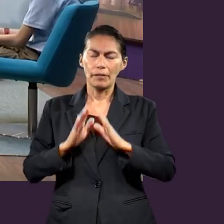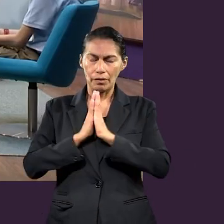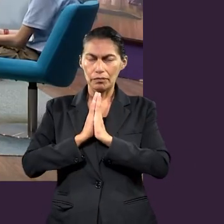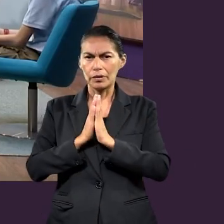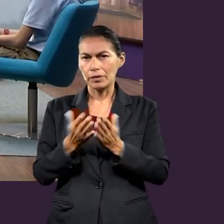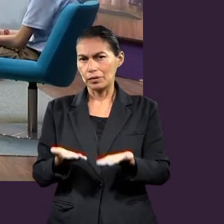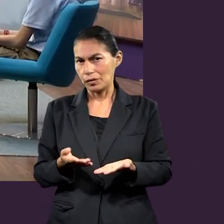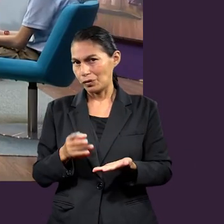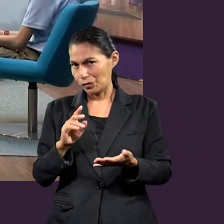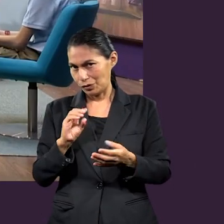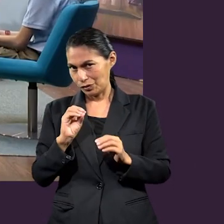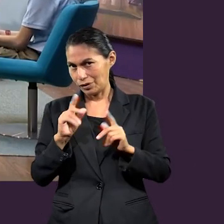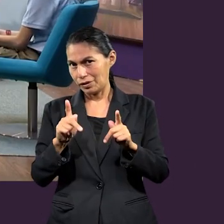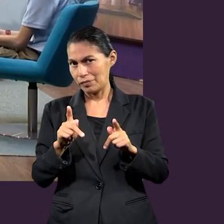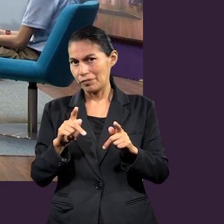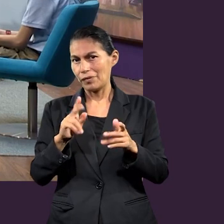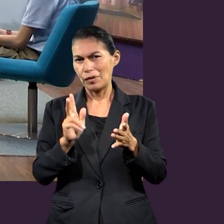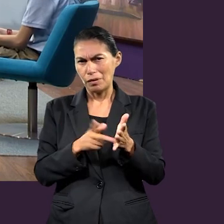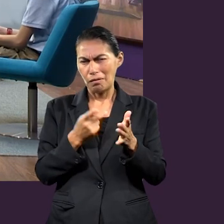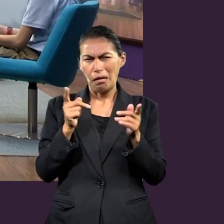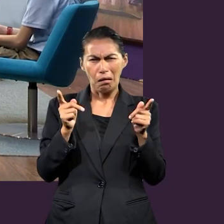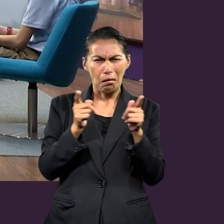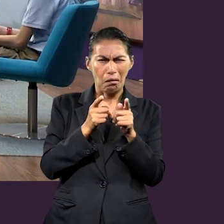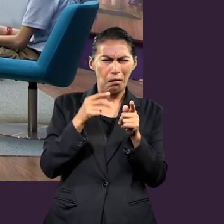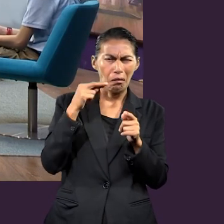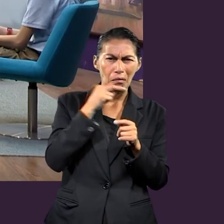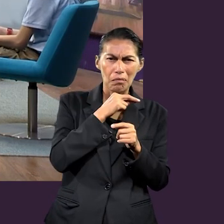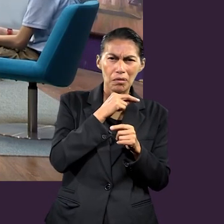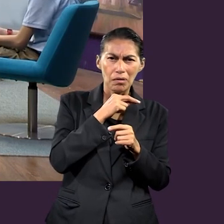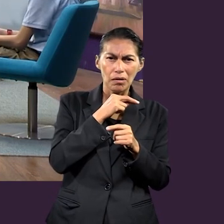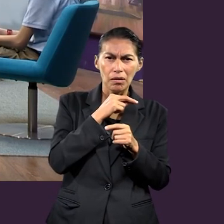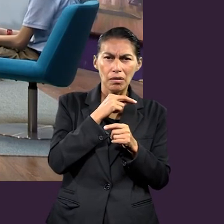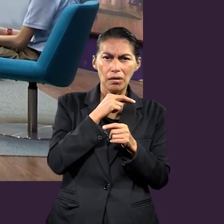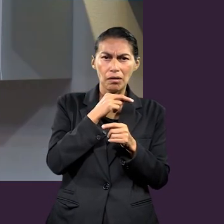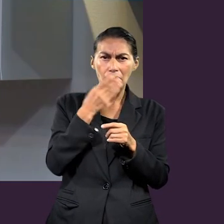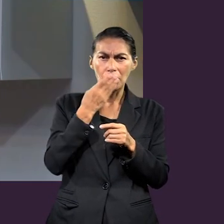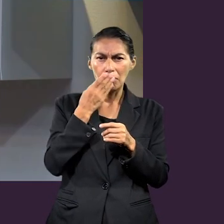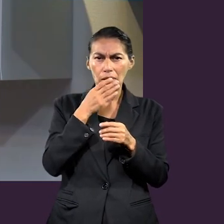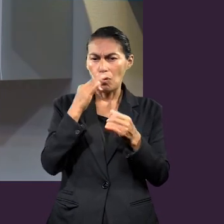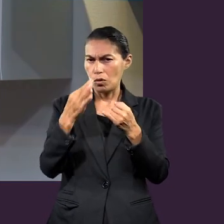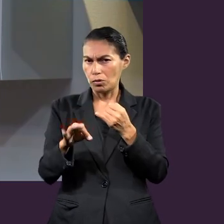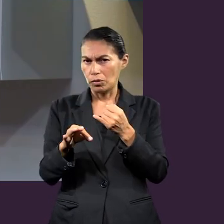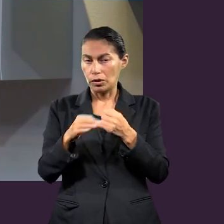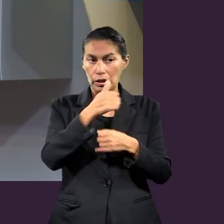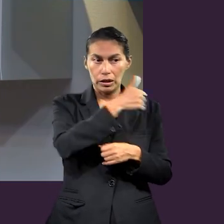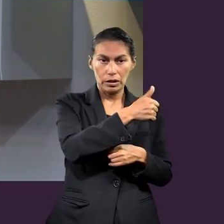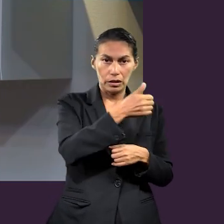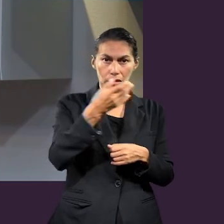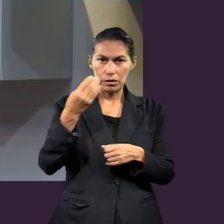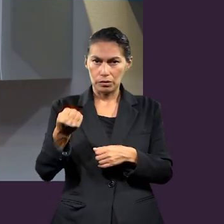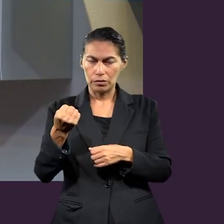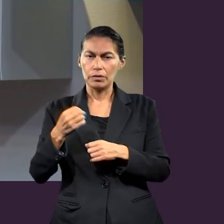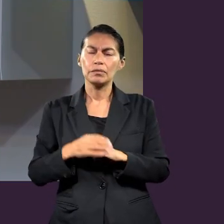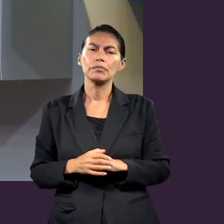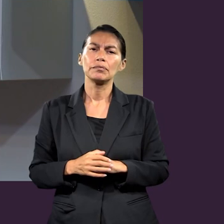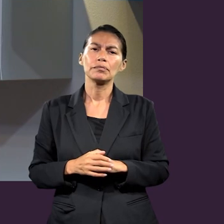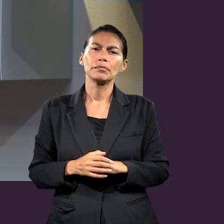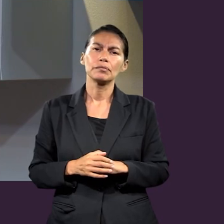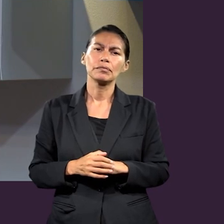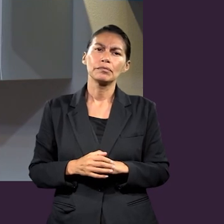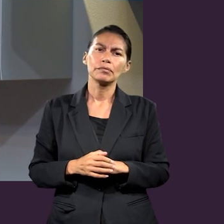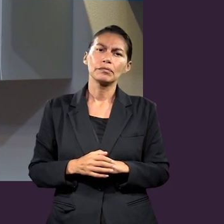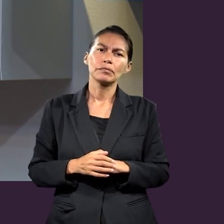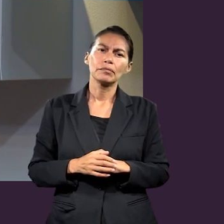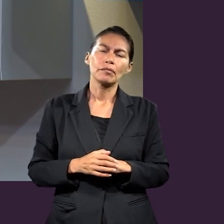Vamos a brevemente repasar los últimos textos, el verso 6 al verso 9.